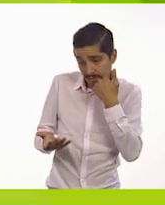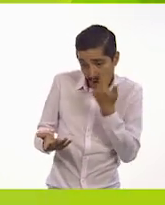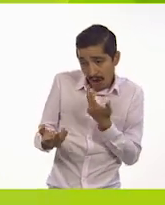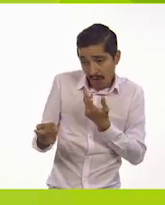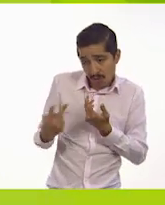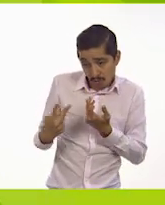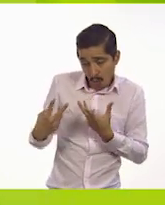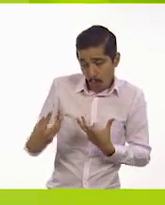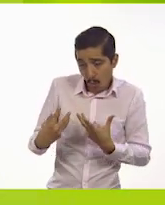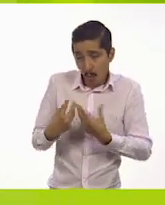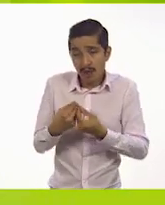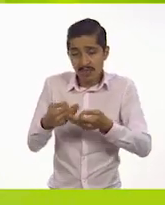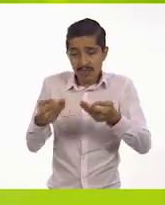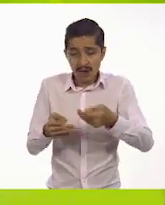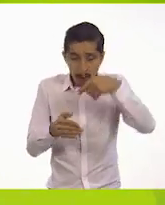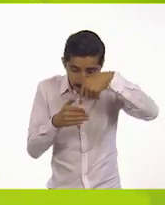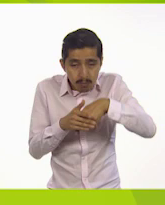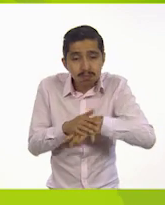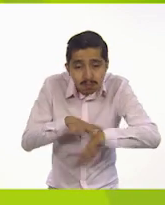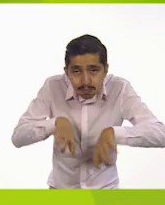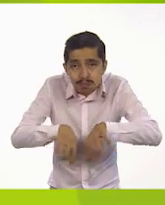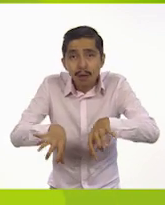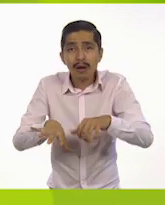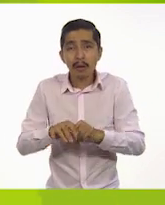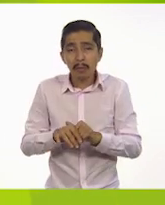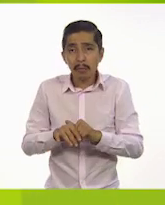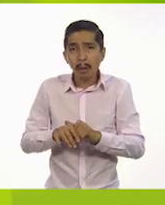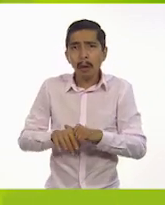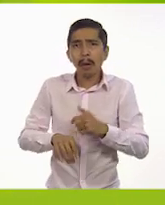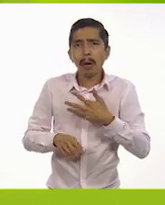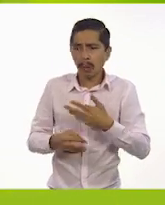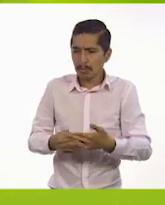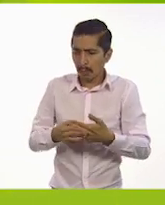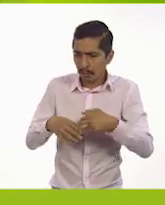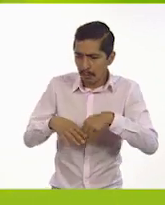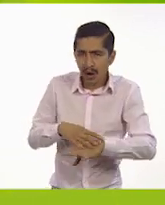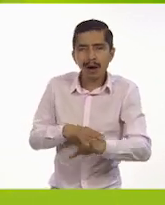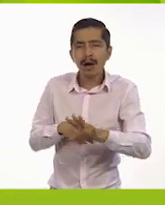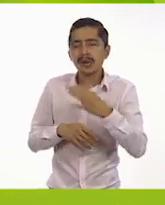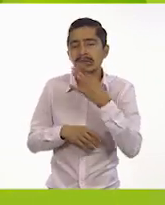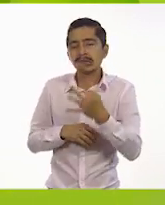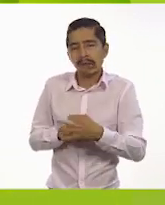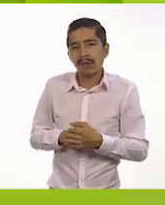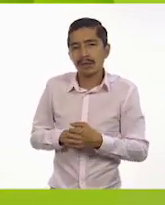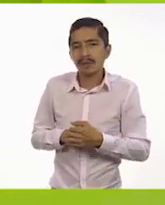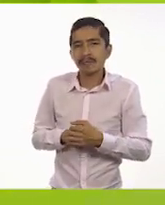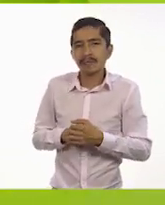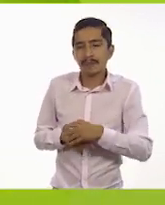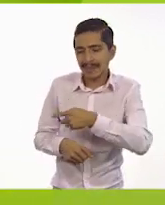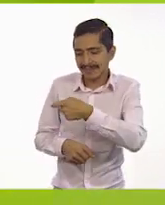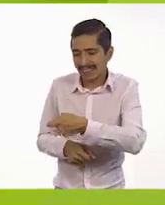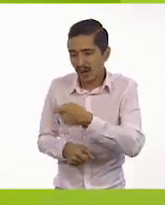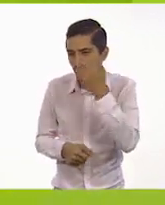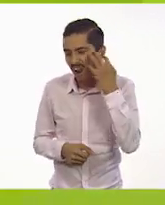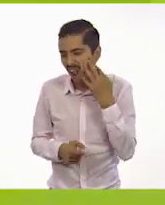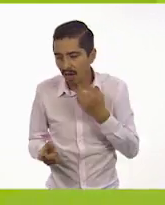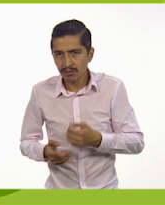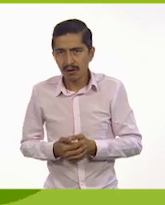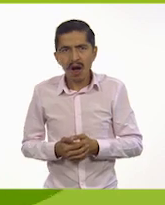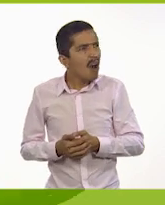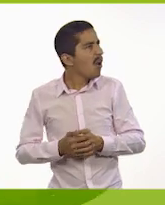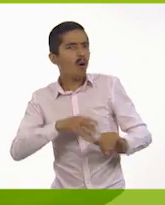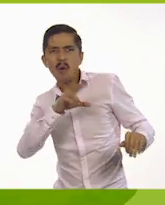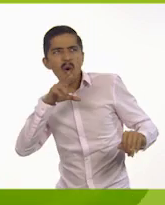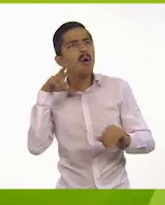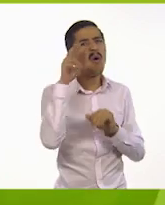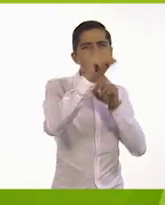arrastrarse conmigo bajo tierra? Tengo estiércoles. Exquisito. Saludos, león. ¡Pero